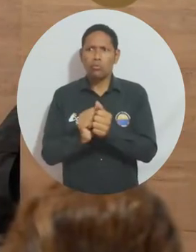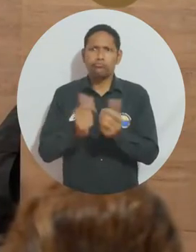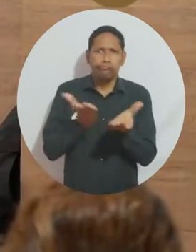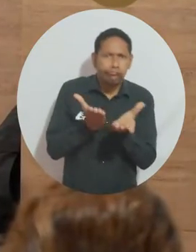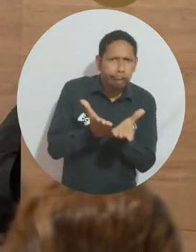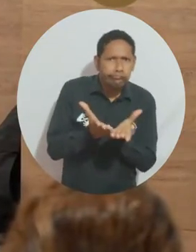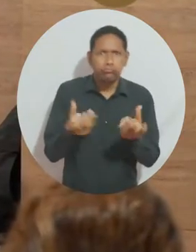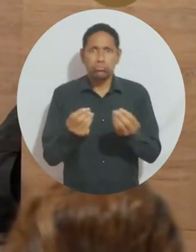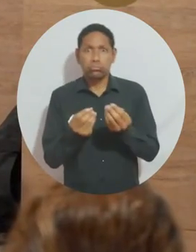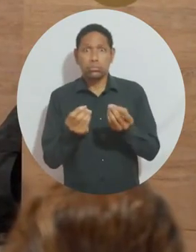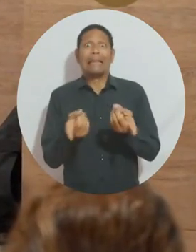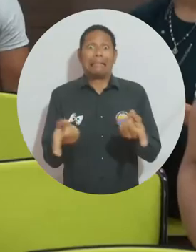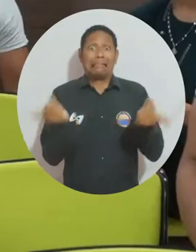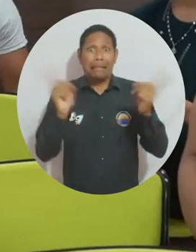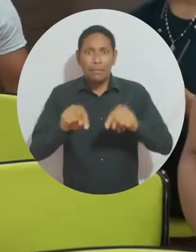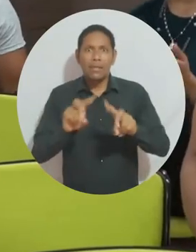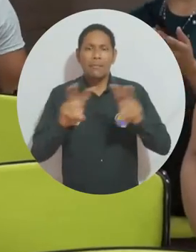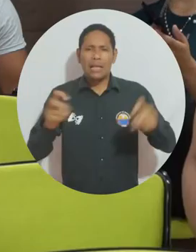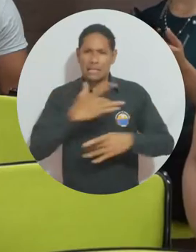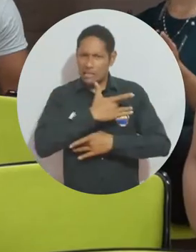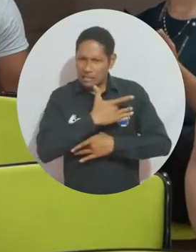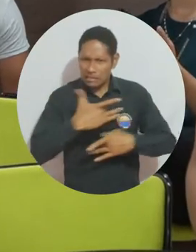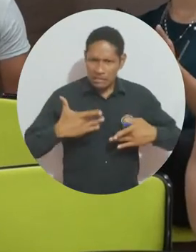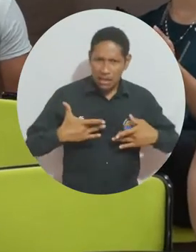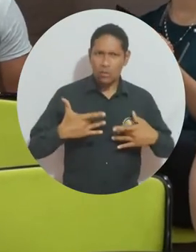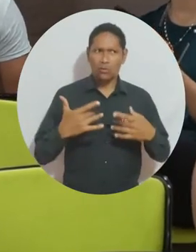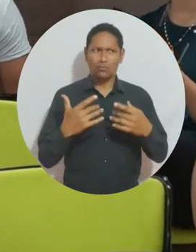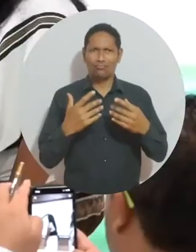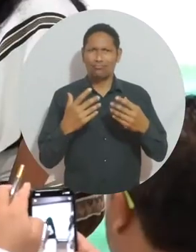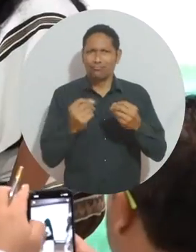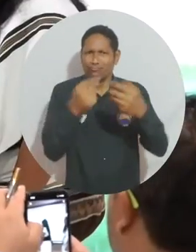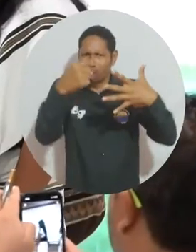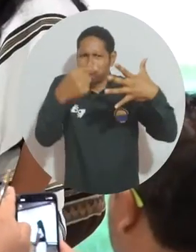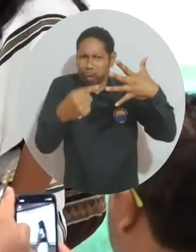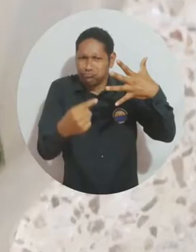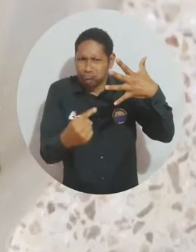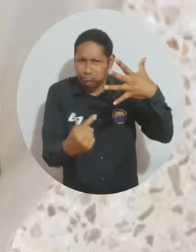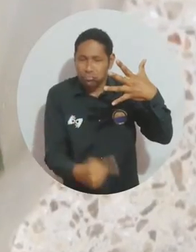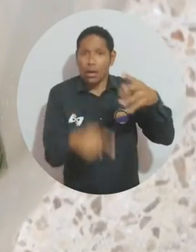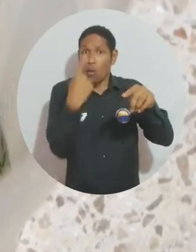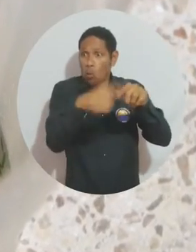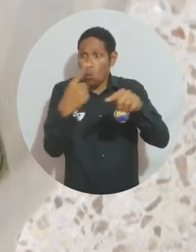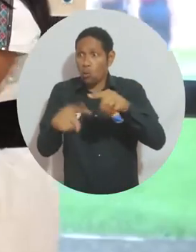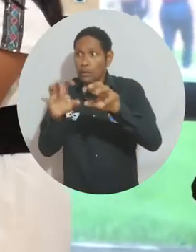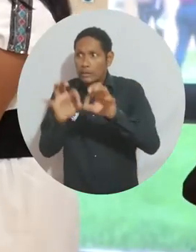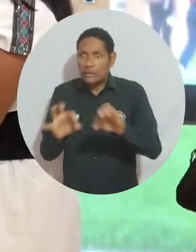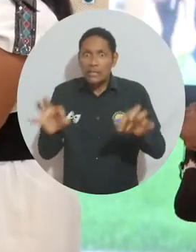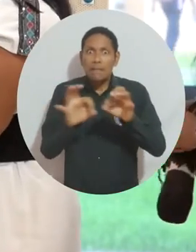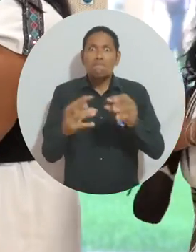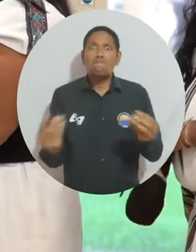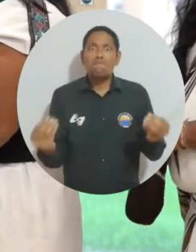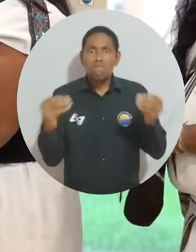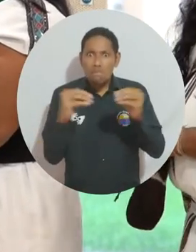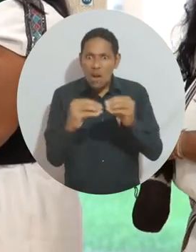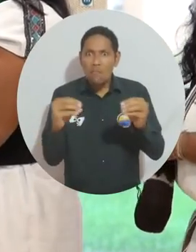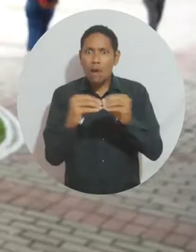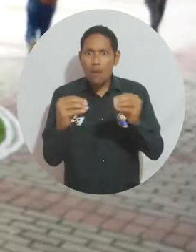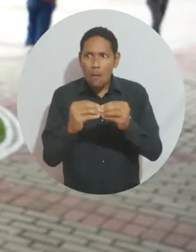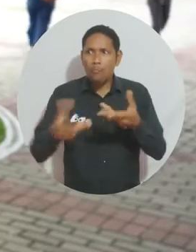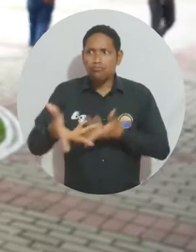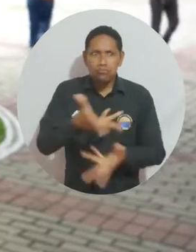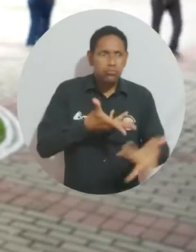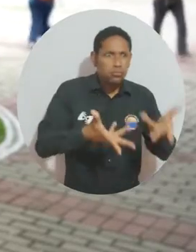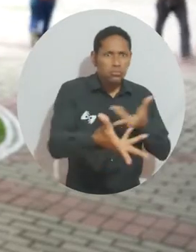educación, posibilidades de estudio, pero también en temas de salud. O sea, hay una presencia y queremos que cada vez